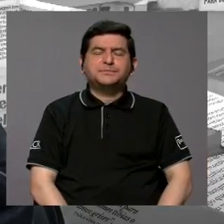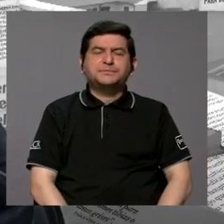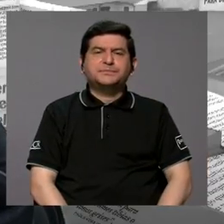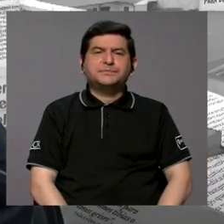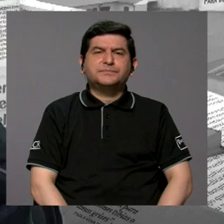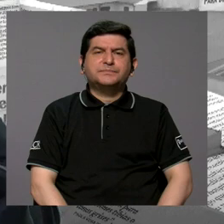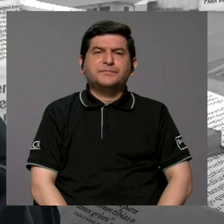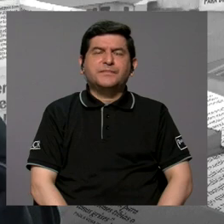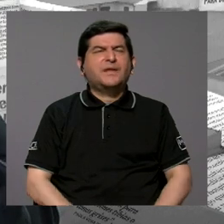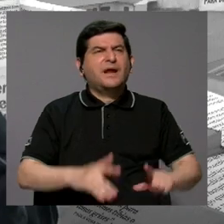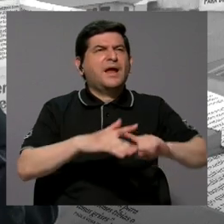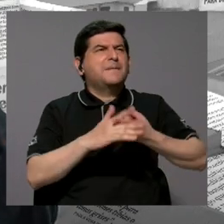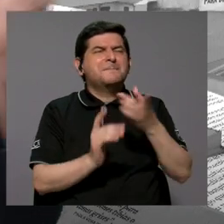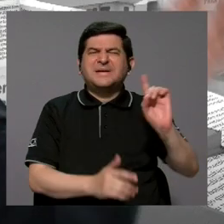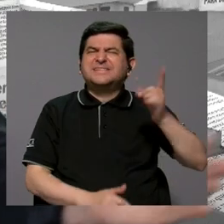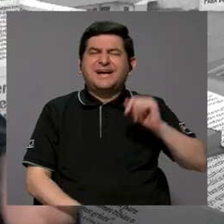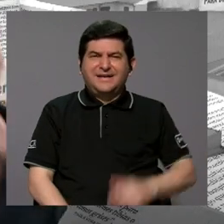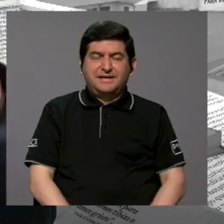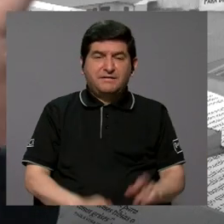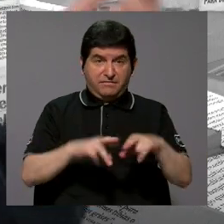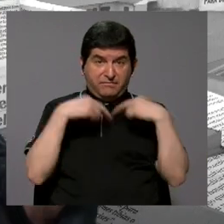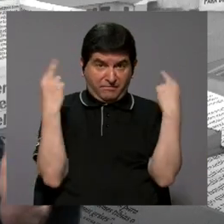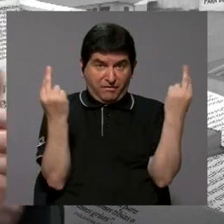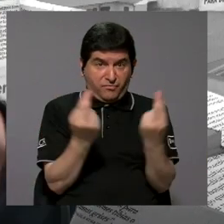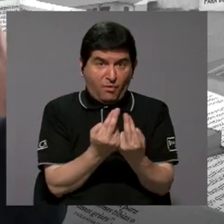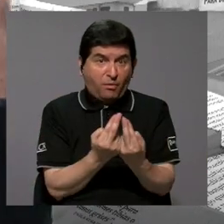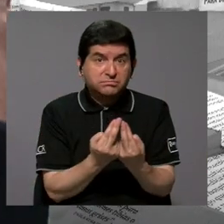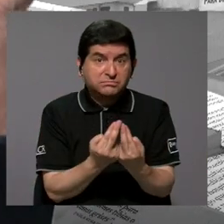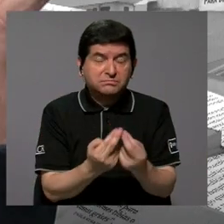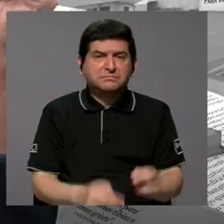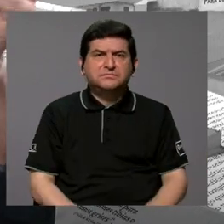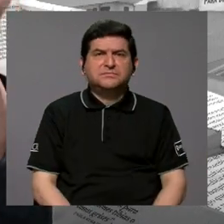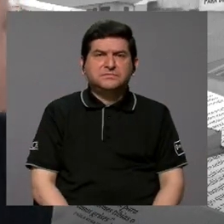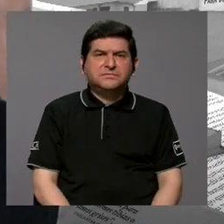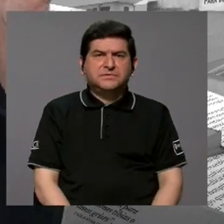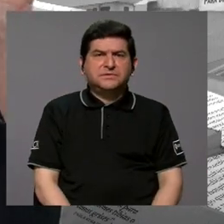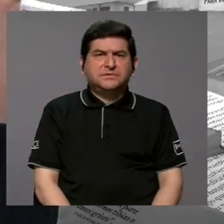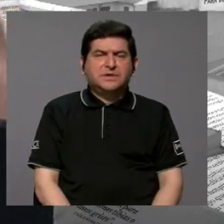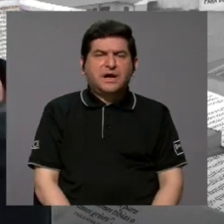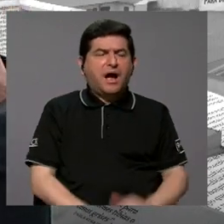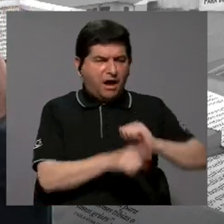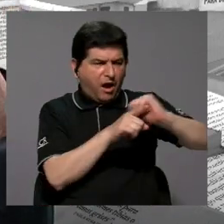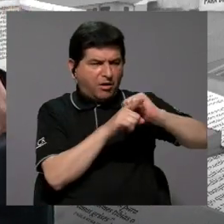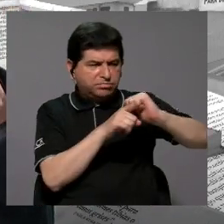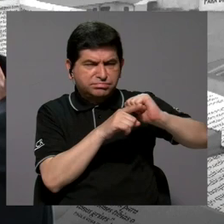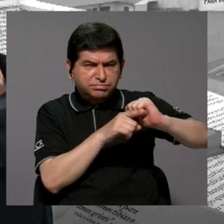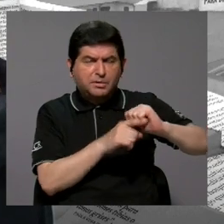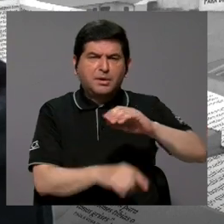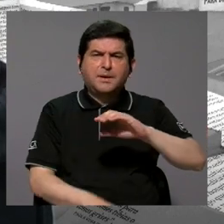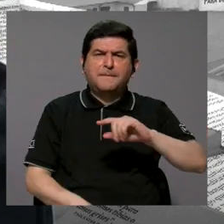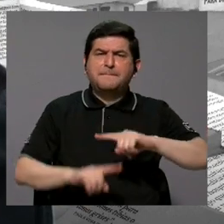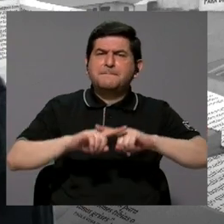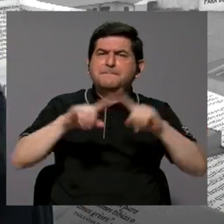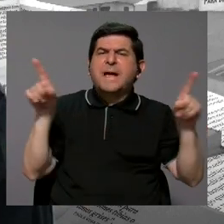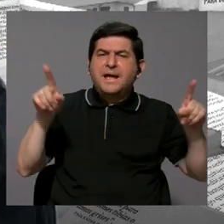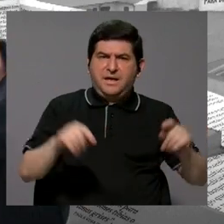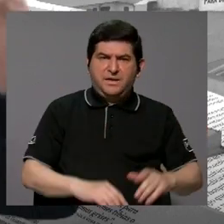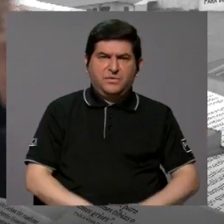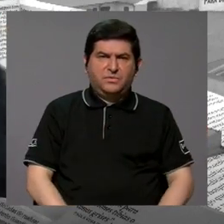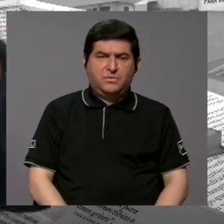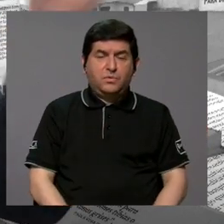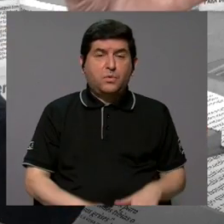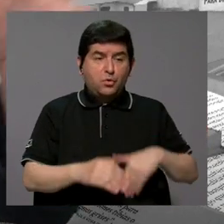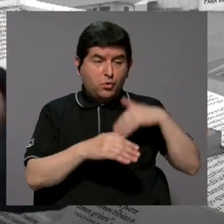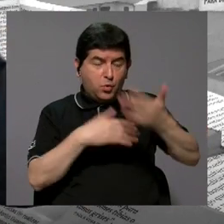¿Por dónde deberían empezar? Bueno, por reunirse, etcétera, por capacitarse, pero ¿cuál sería,